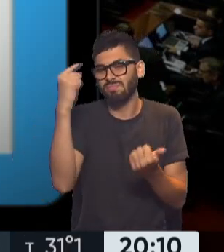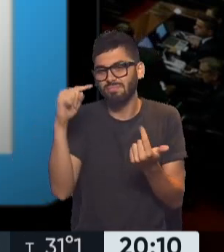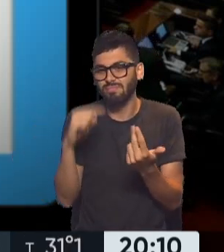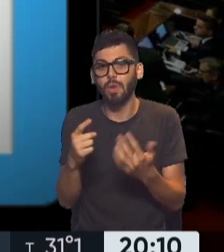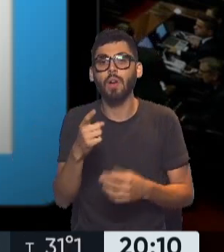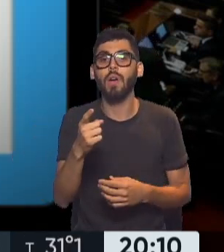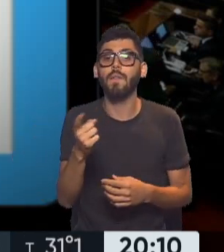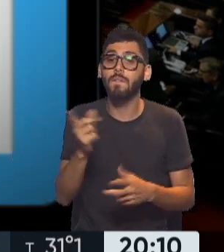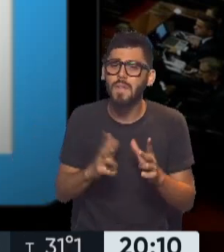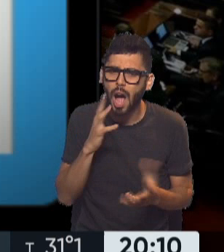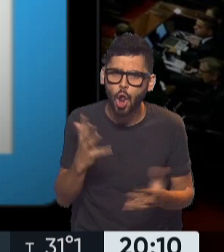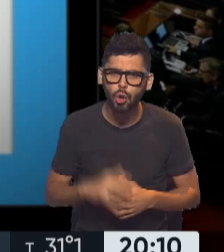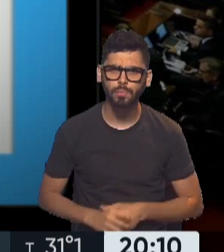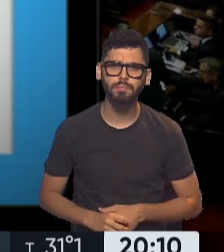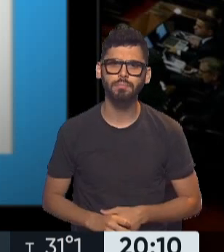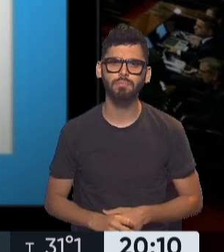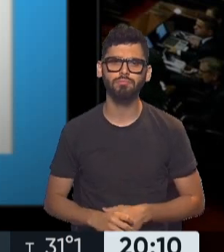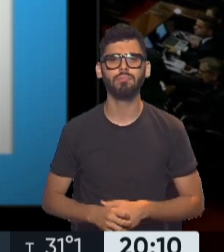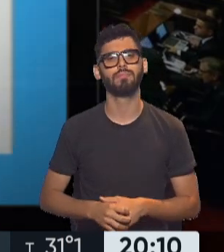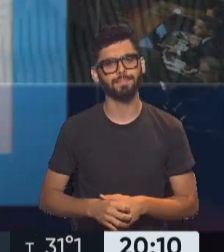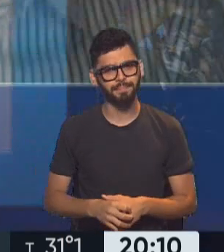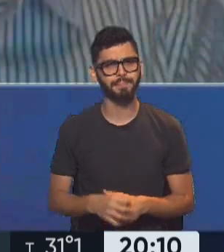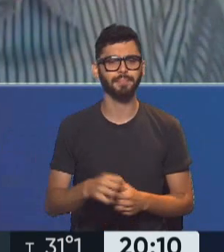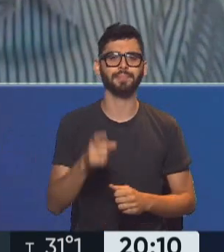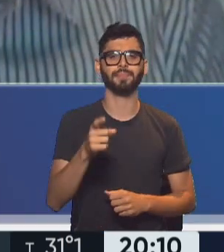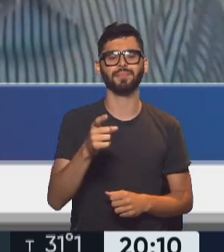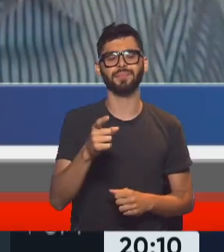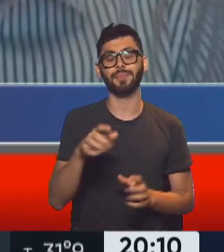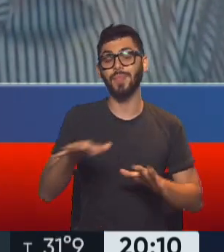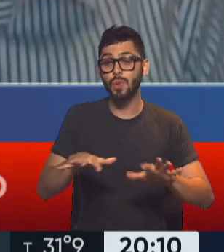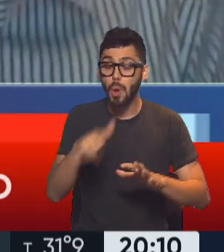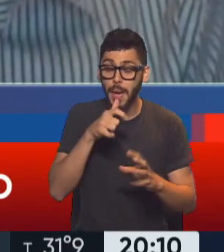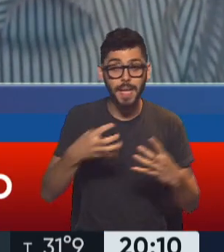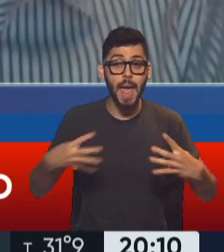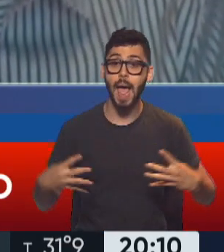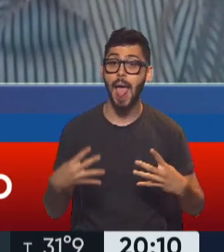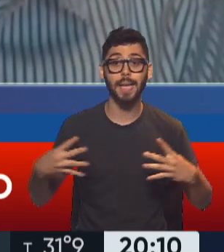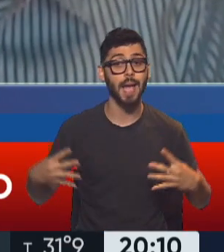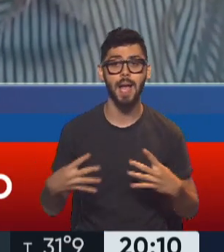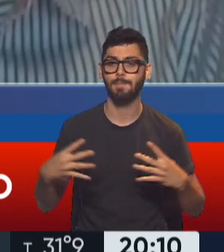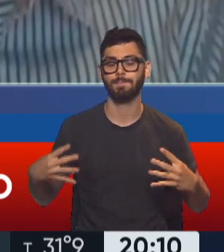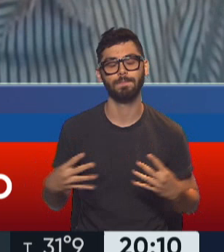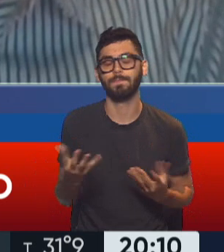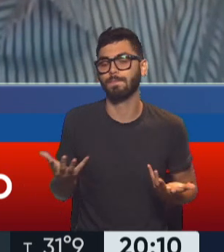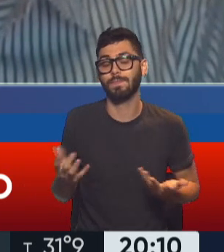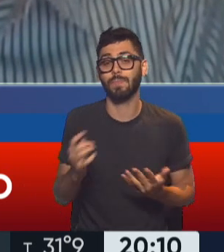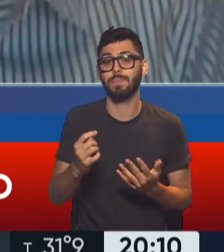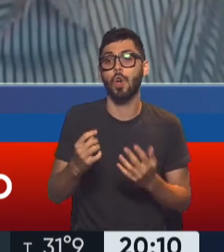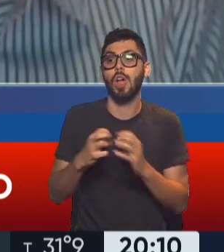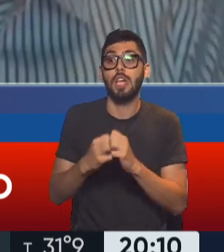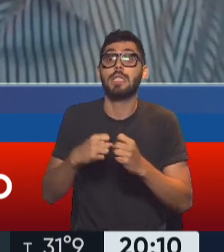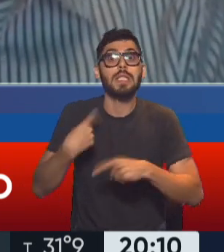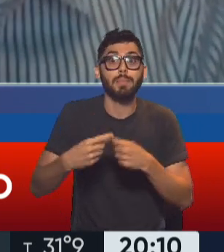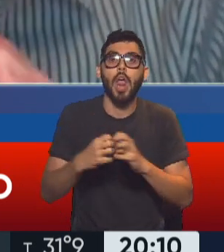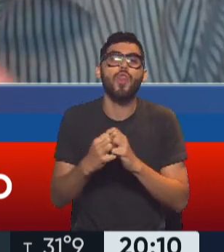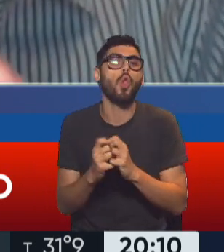respecto, Nico? Sí, que estamos en situación de guerra permanente y cualquier discusión es un campo de batalla. En